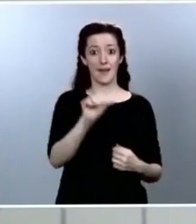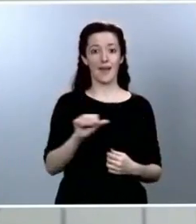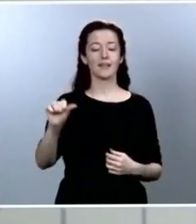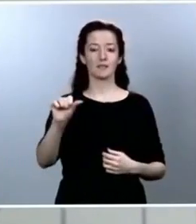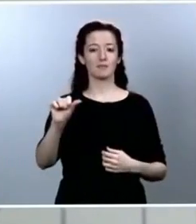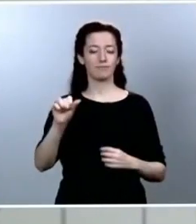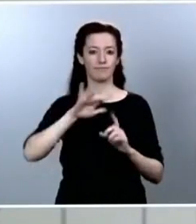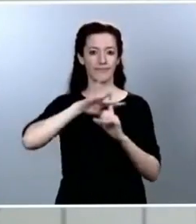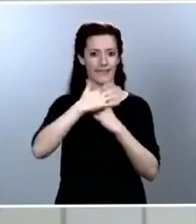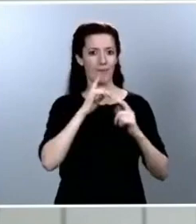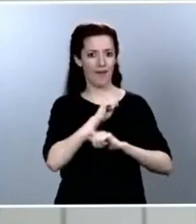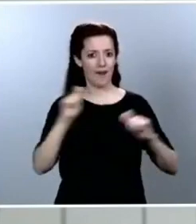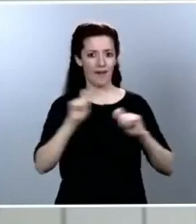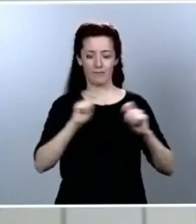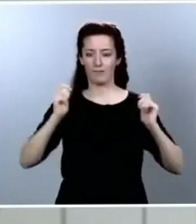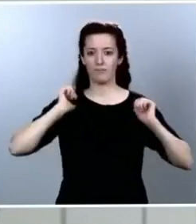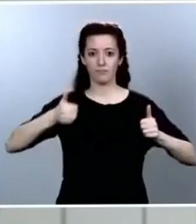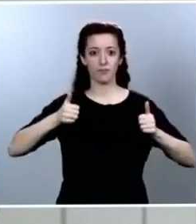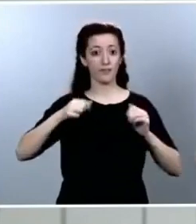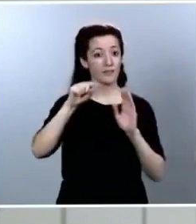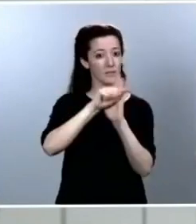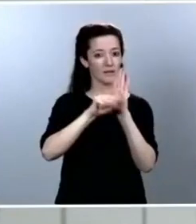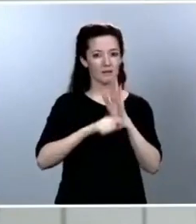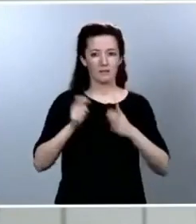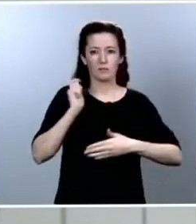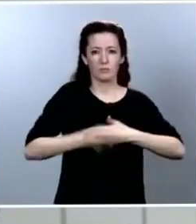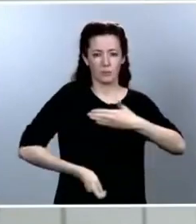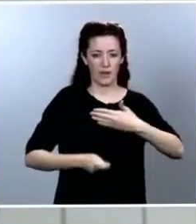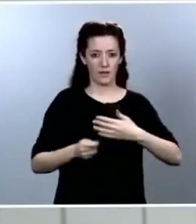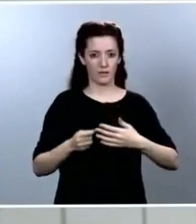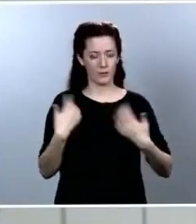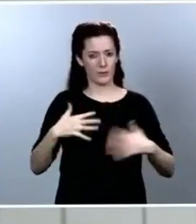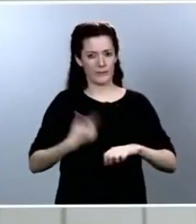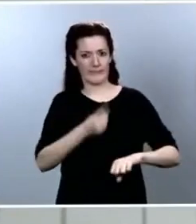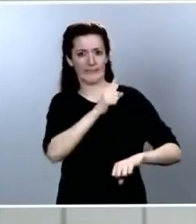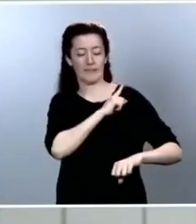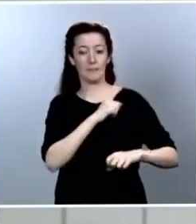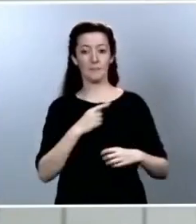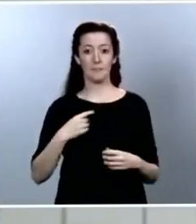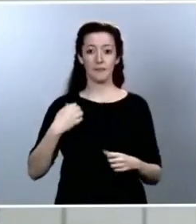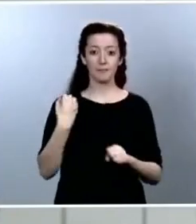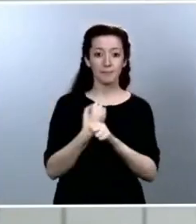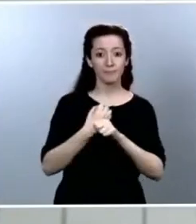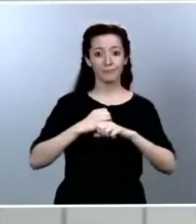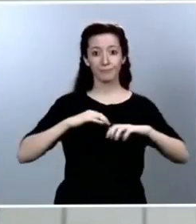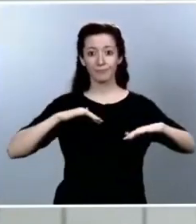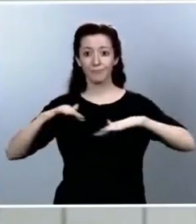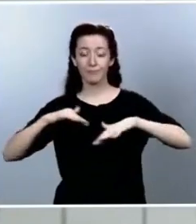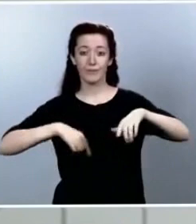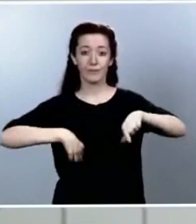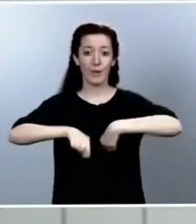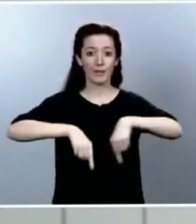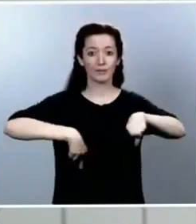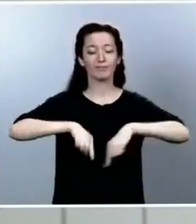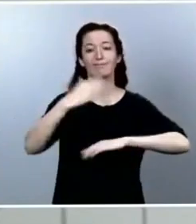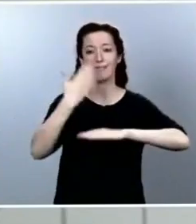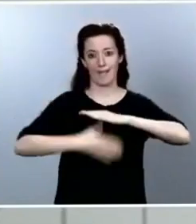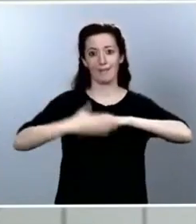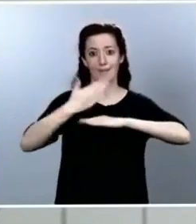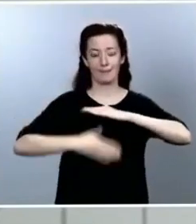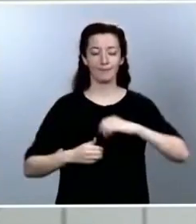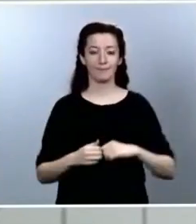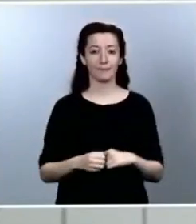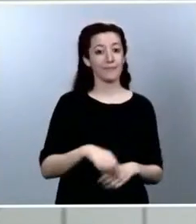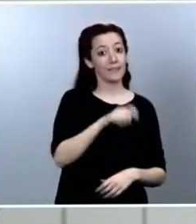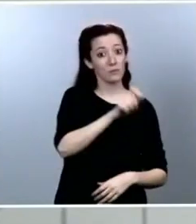extremas, de limitación de las actividades y también de los movimientos del conjunto de la ciudadanía. Los ciudadanos nos quedamos en casa para ponernos a